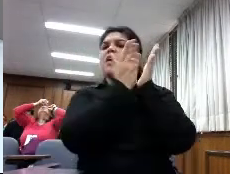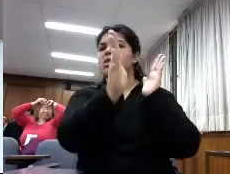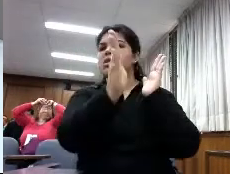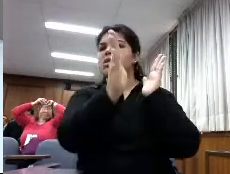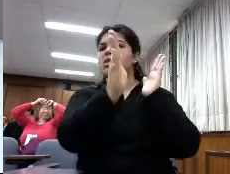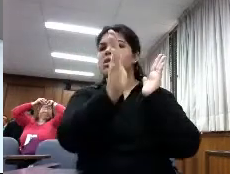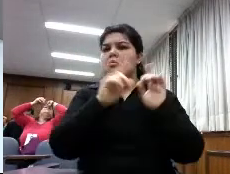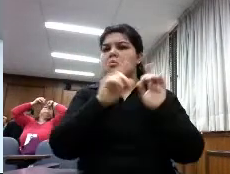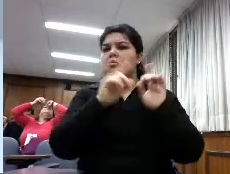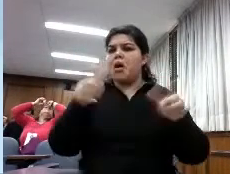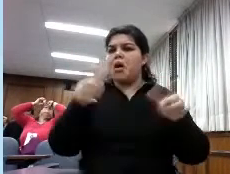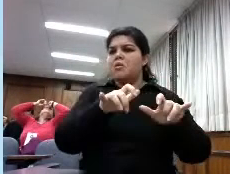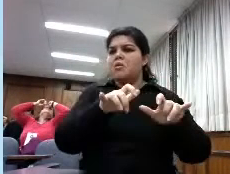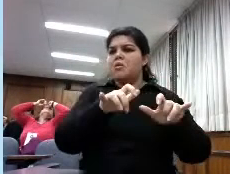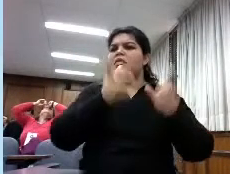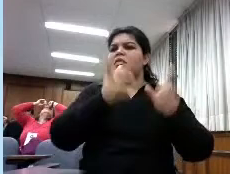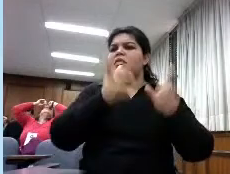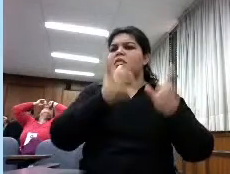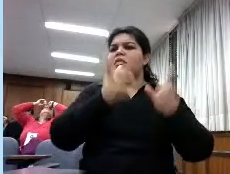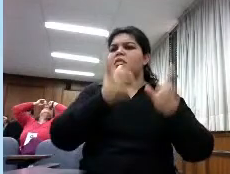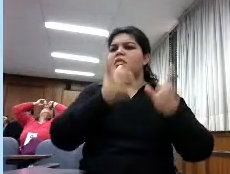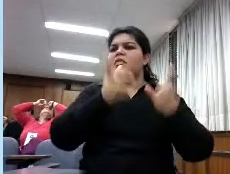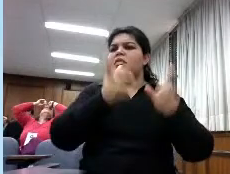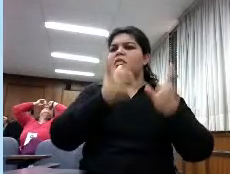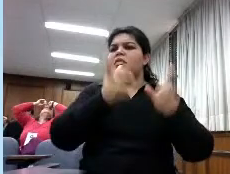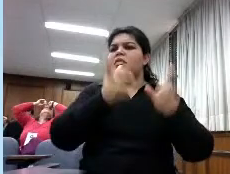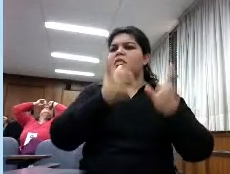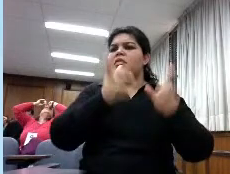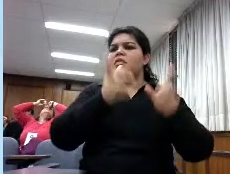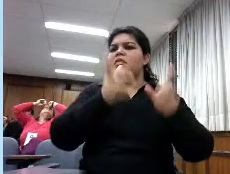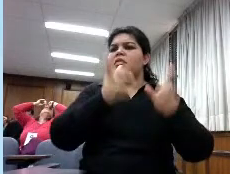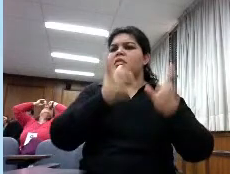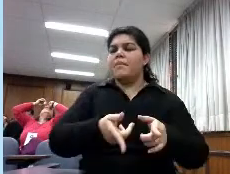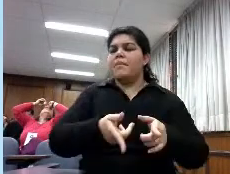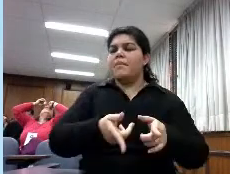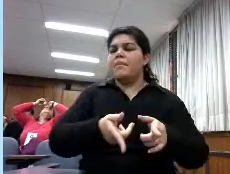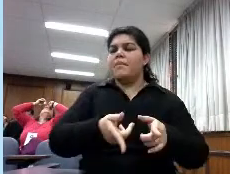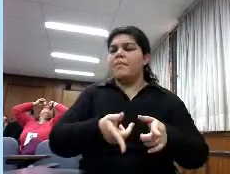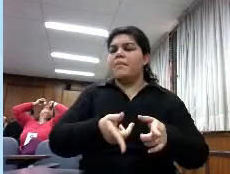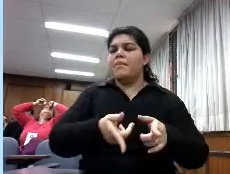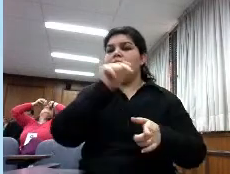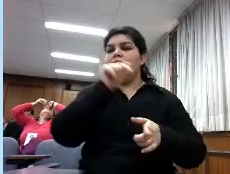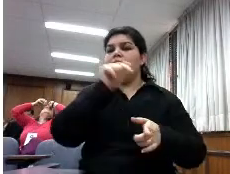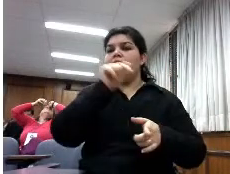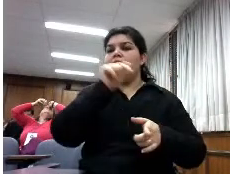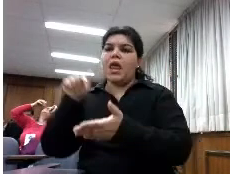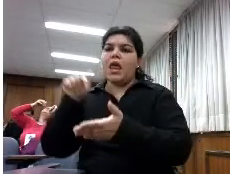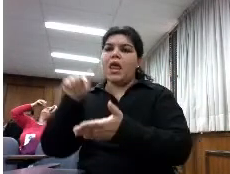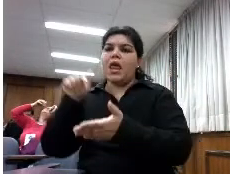el libro electrónico es más barato que el libro en papel pero bueno esas fueron las respuestas